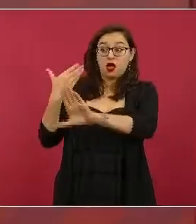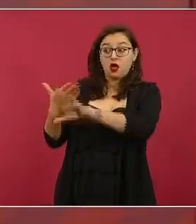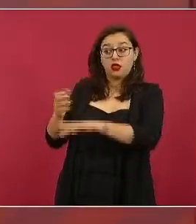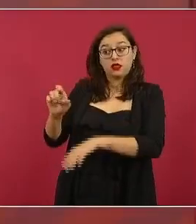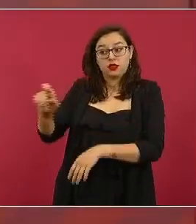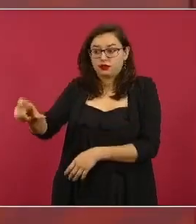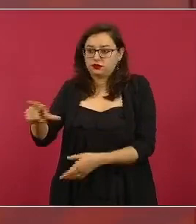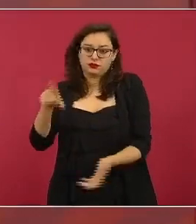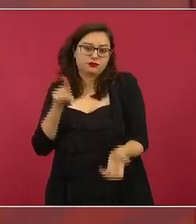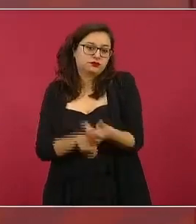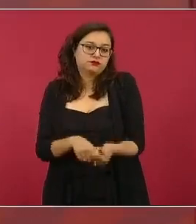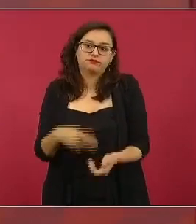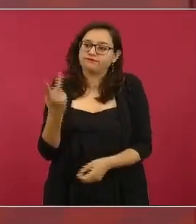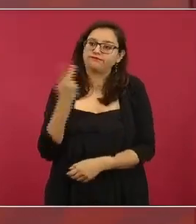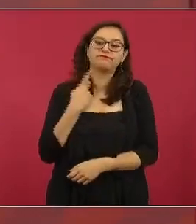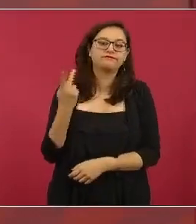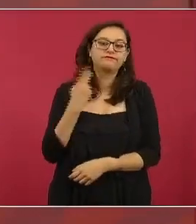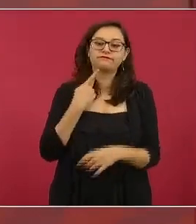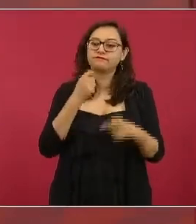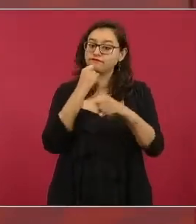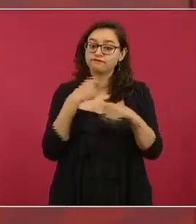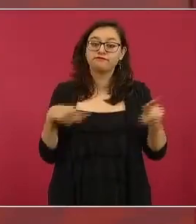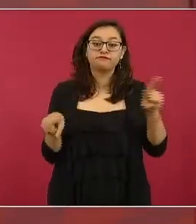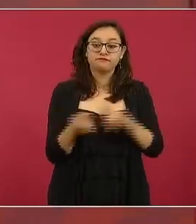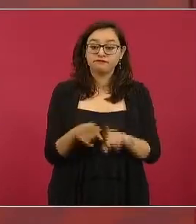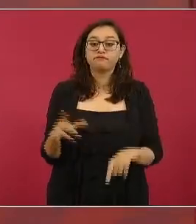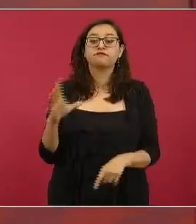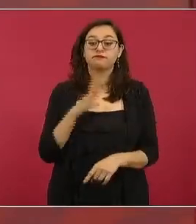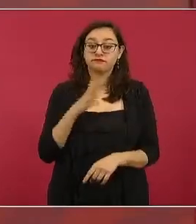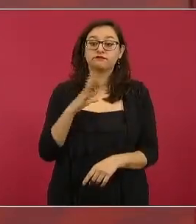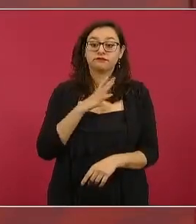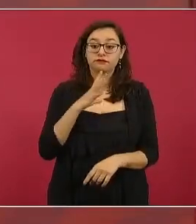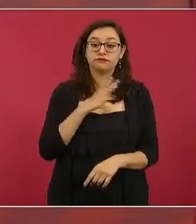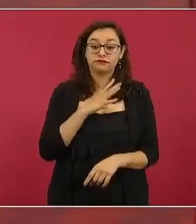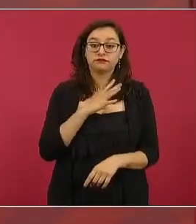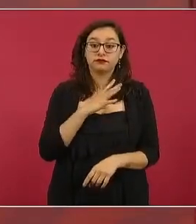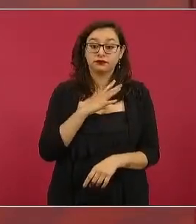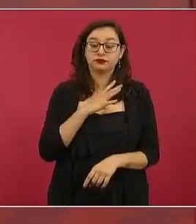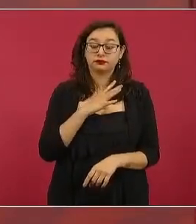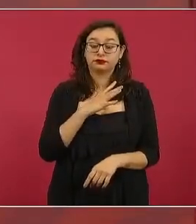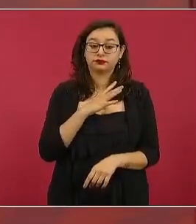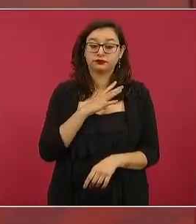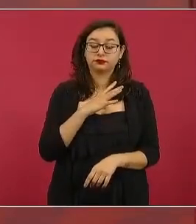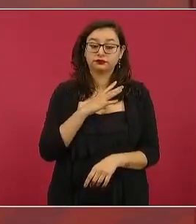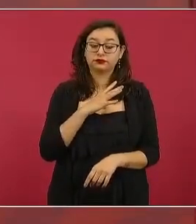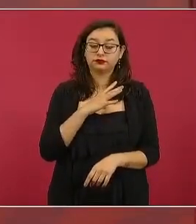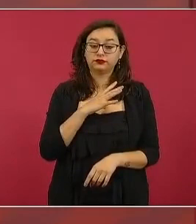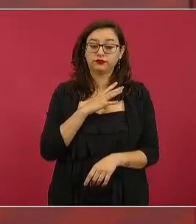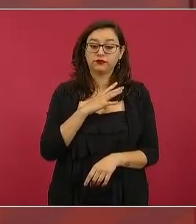y este quienes han sido juzgados